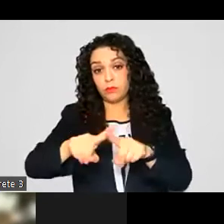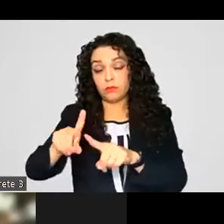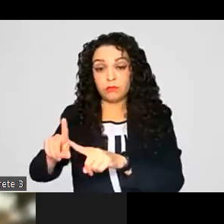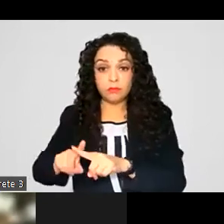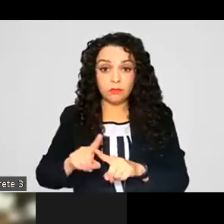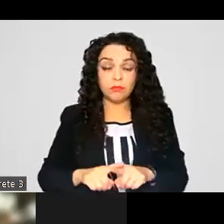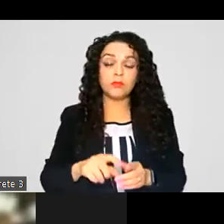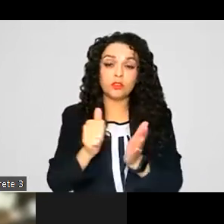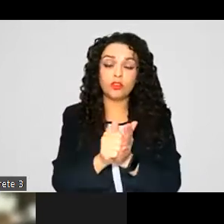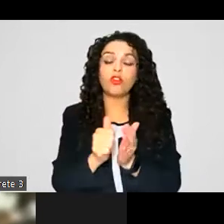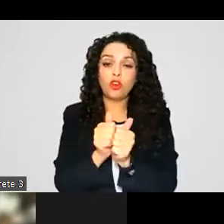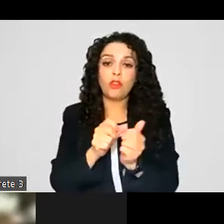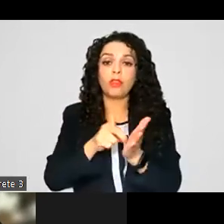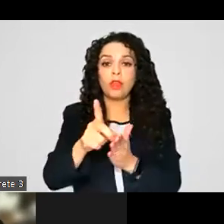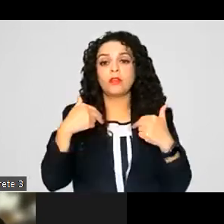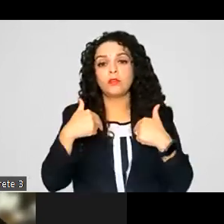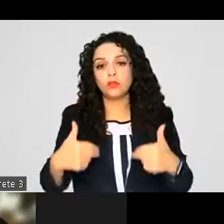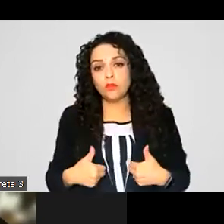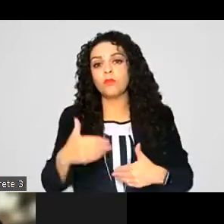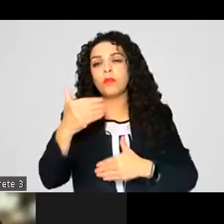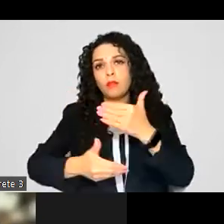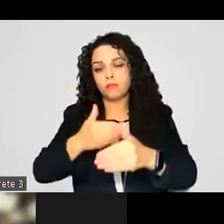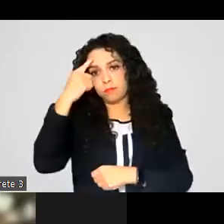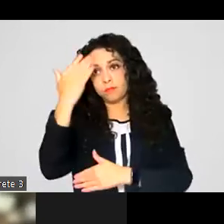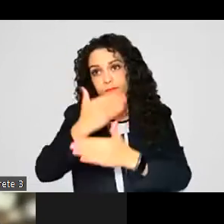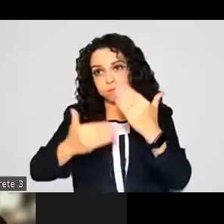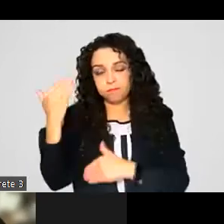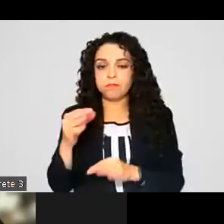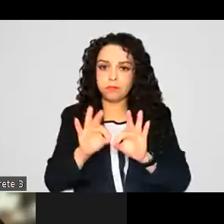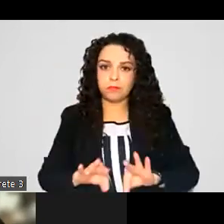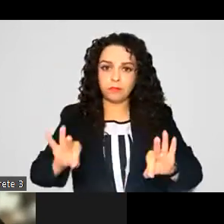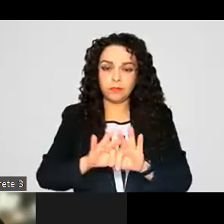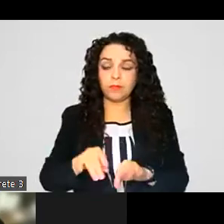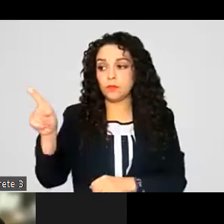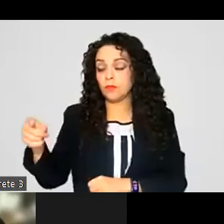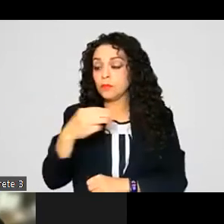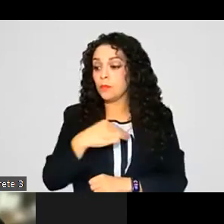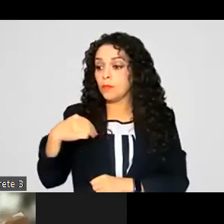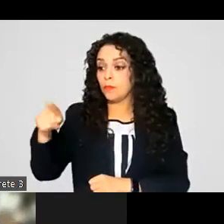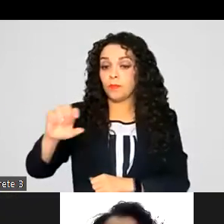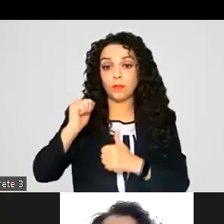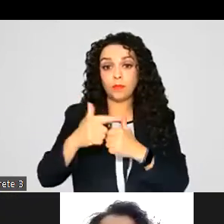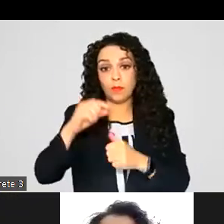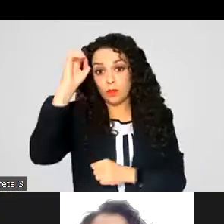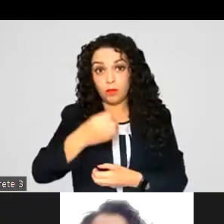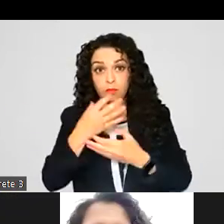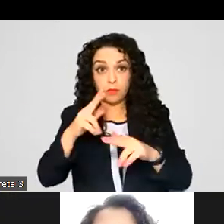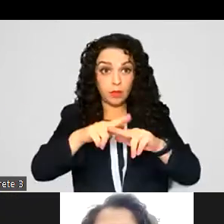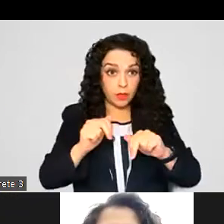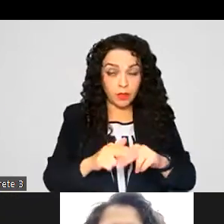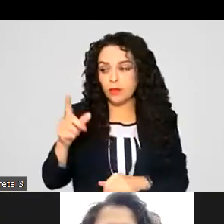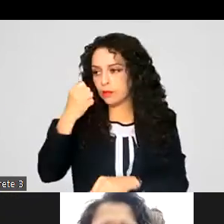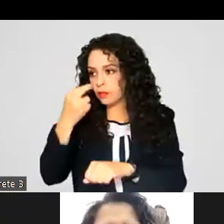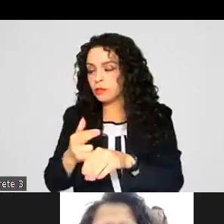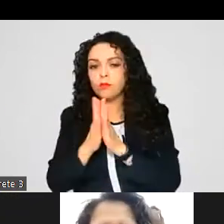humanos Si no hubiera comentarios de las diputadas integrantes le solicitaría a la diputada secretaria nos apoye